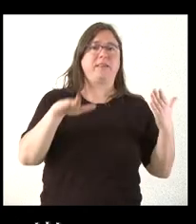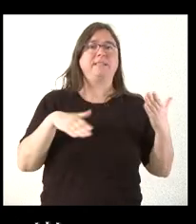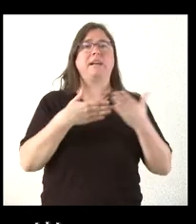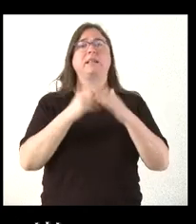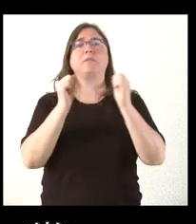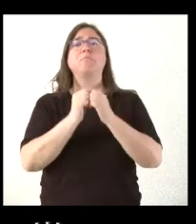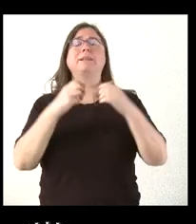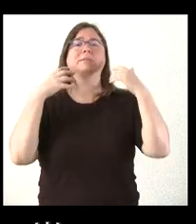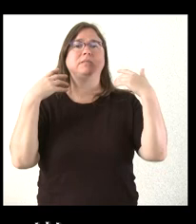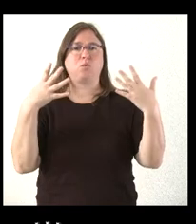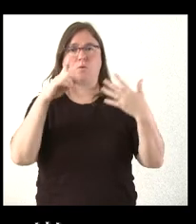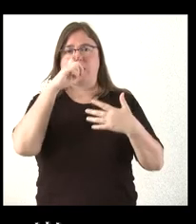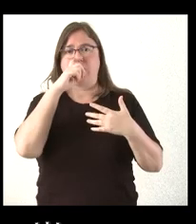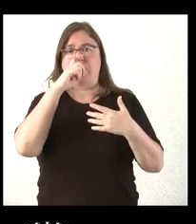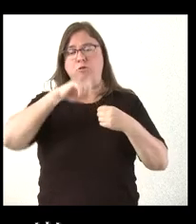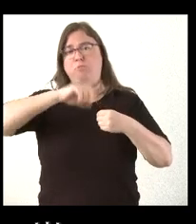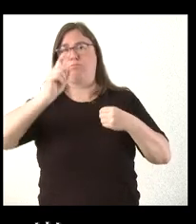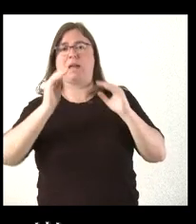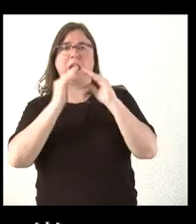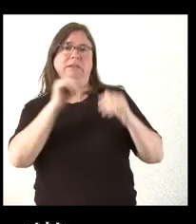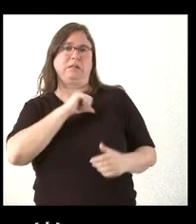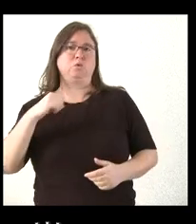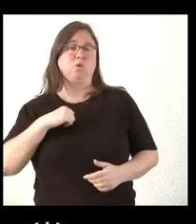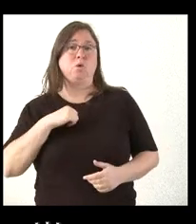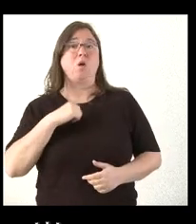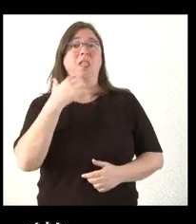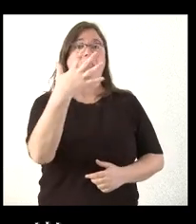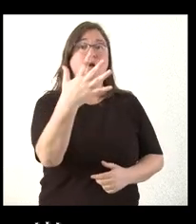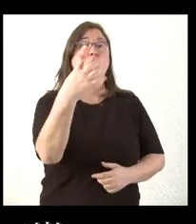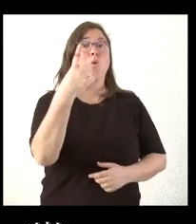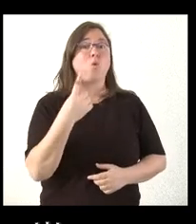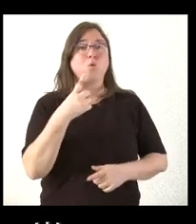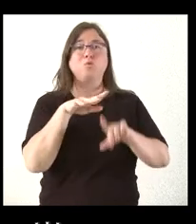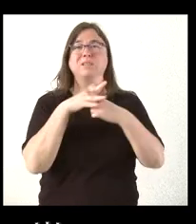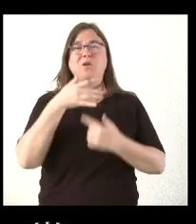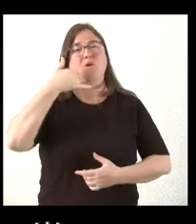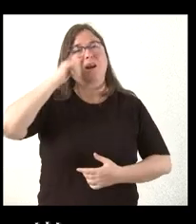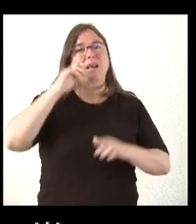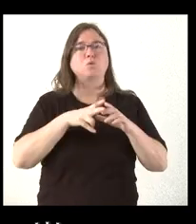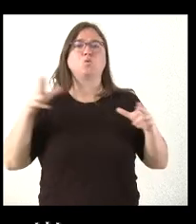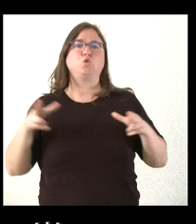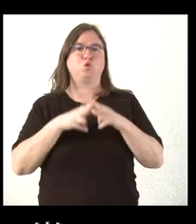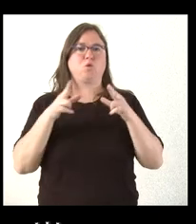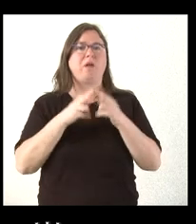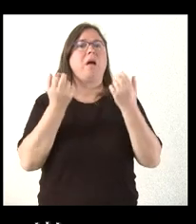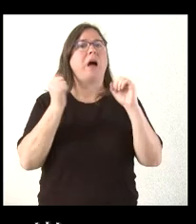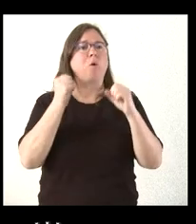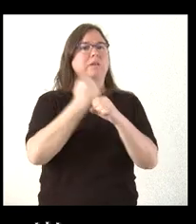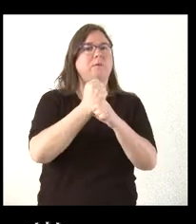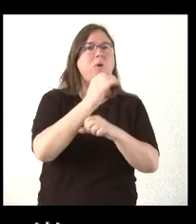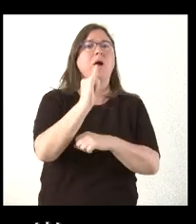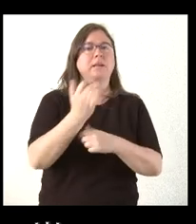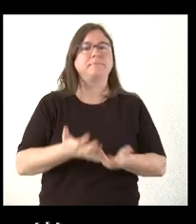años en Castilla y León está emancipado y que uno de cada cinco está en situación de riesgo de exclusión social a pesar de tener un empleo.